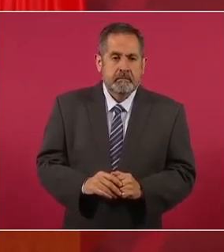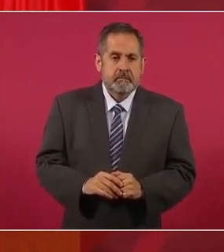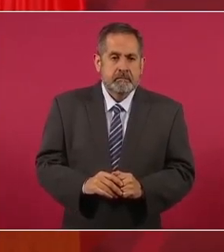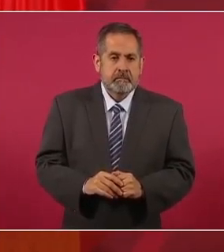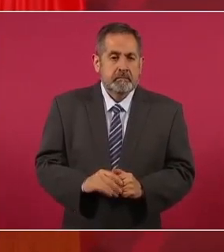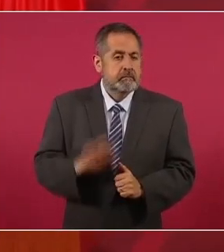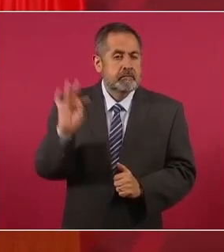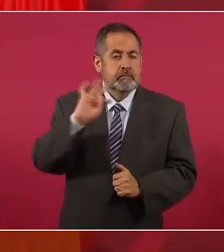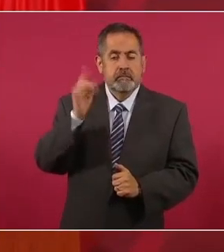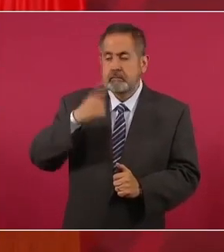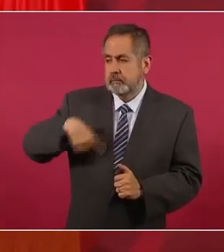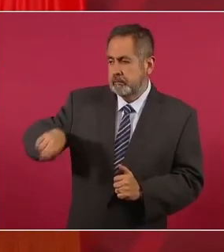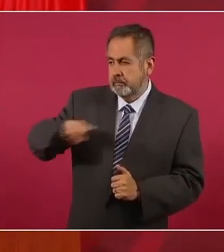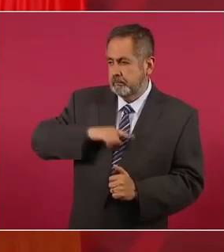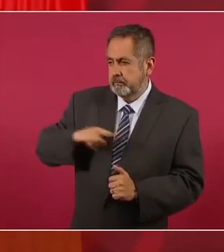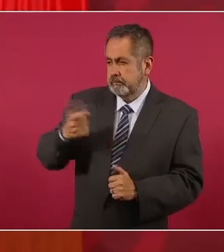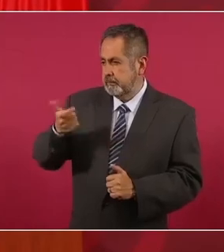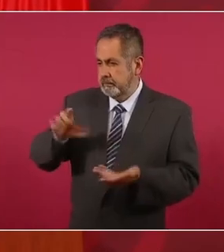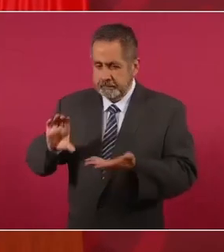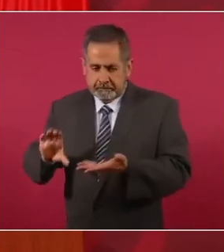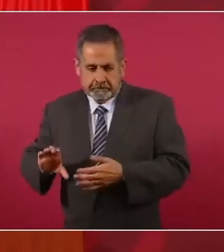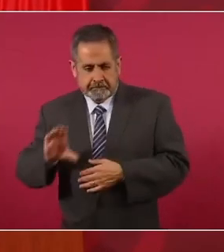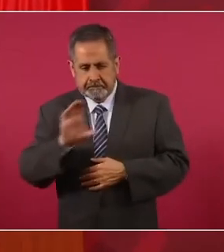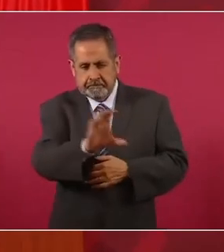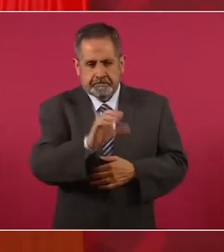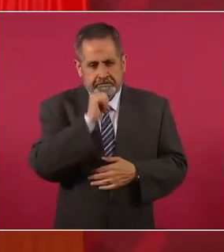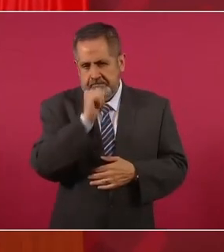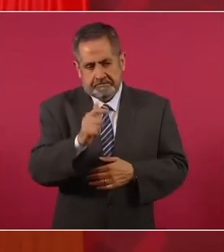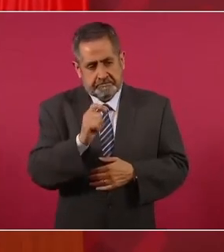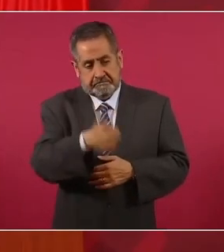hubiésemos tomado la decisión de entregar este subsidio,